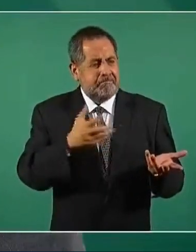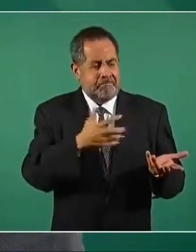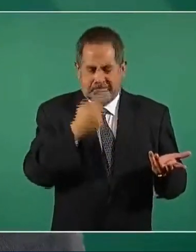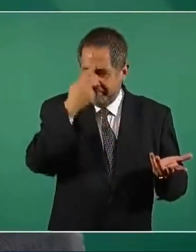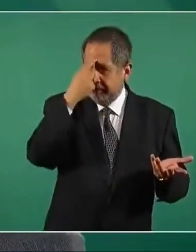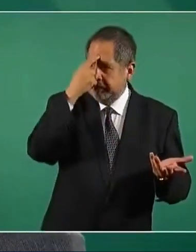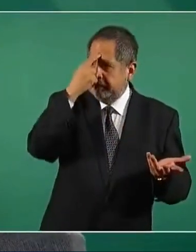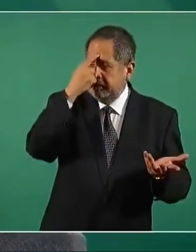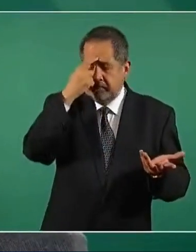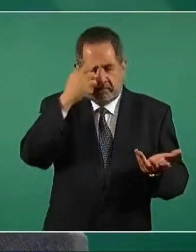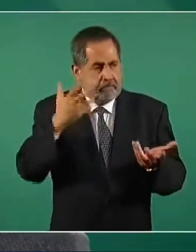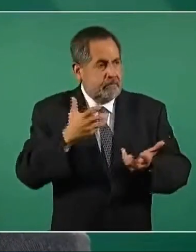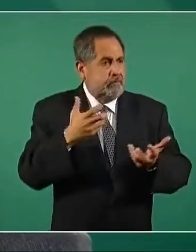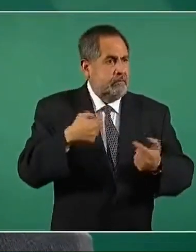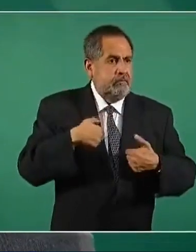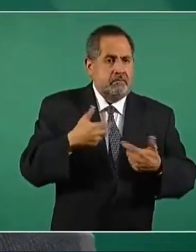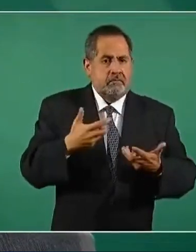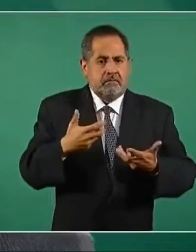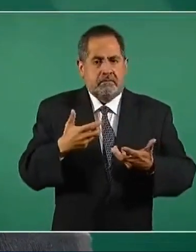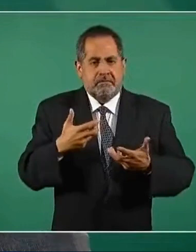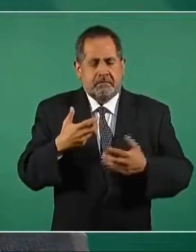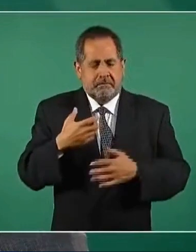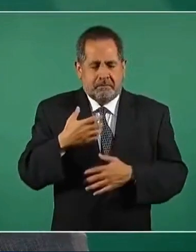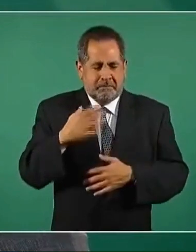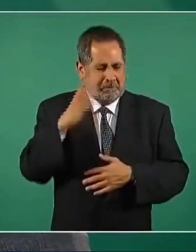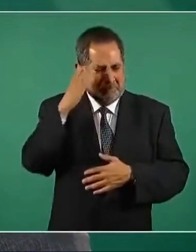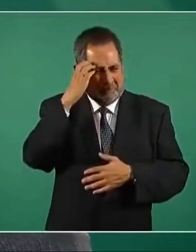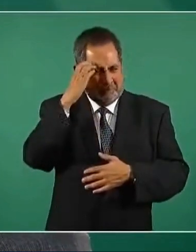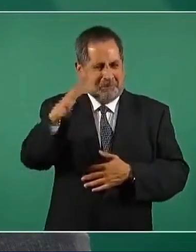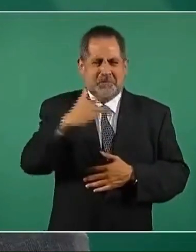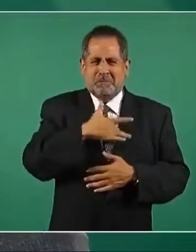horrores.